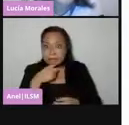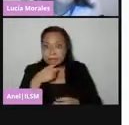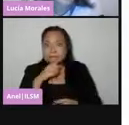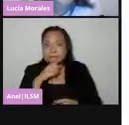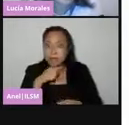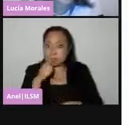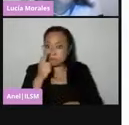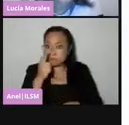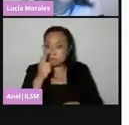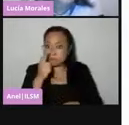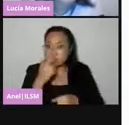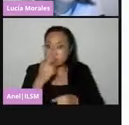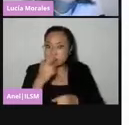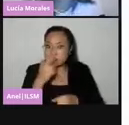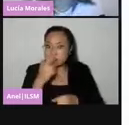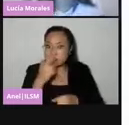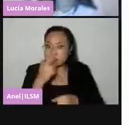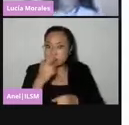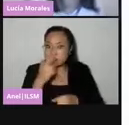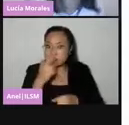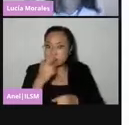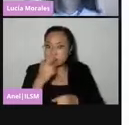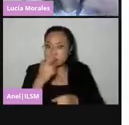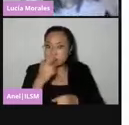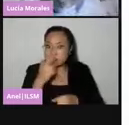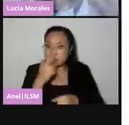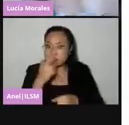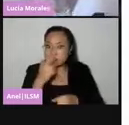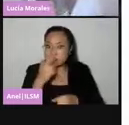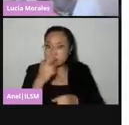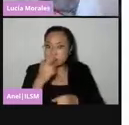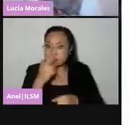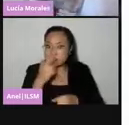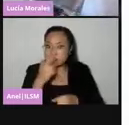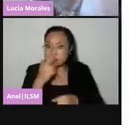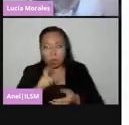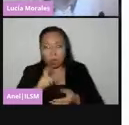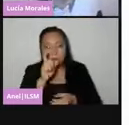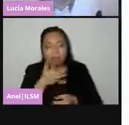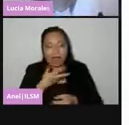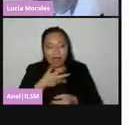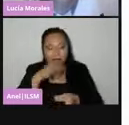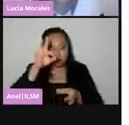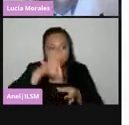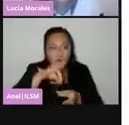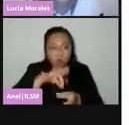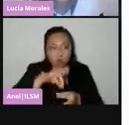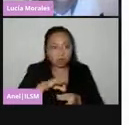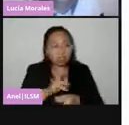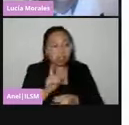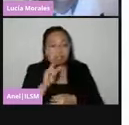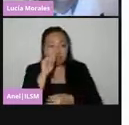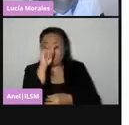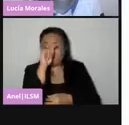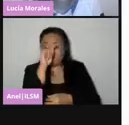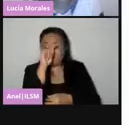escrutinio y computó durante la jornada electoral. Entonces, no es cualquier tarea, no es cualquier cosa,